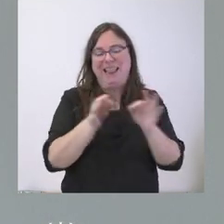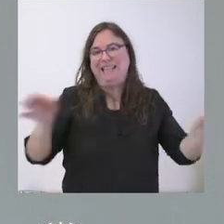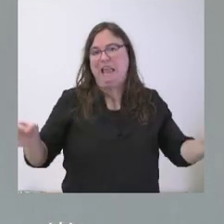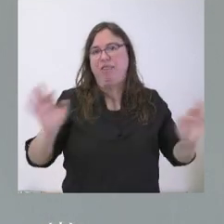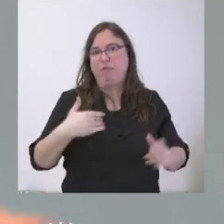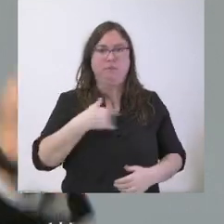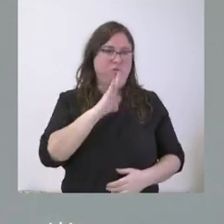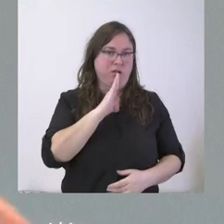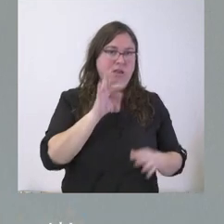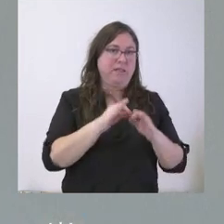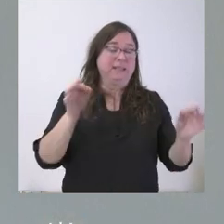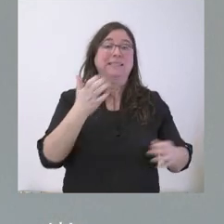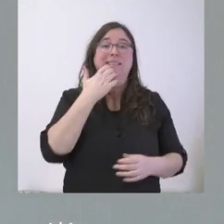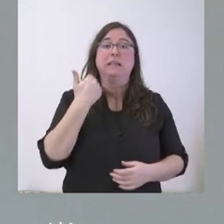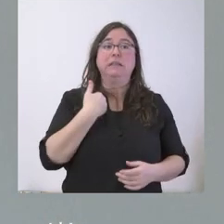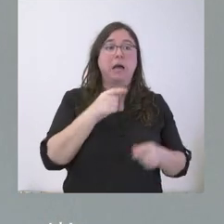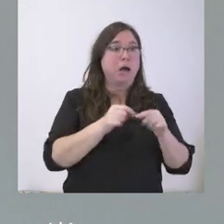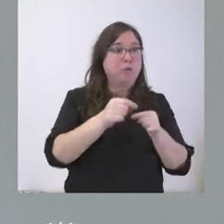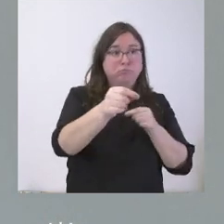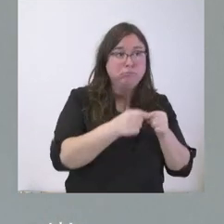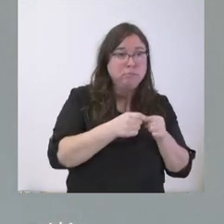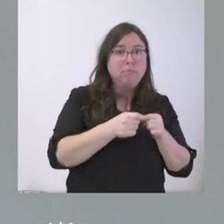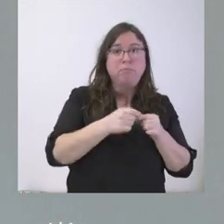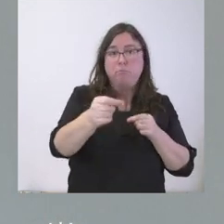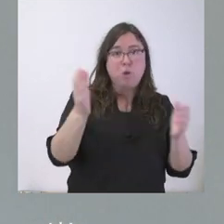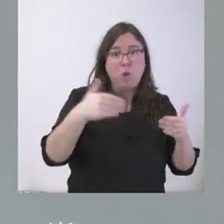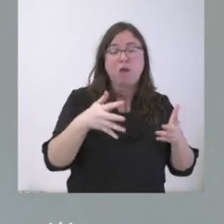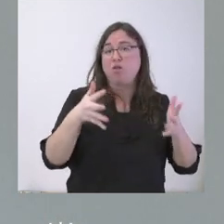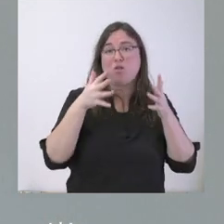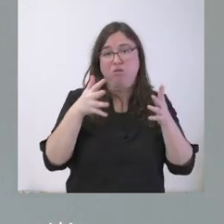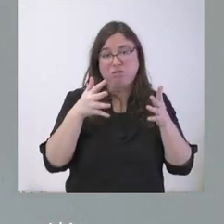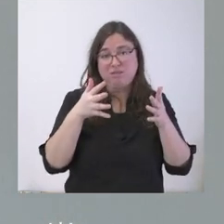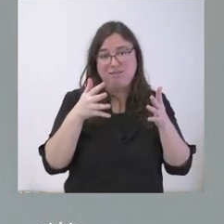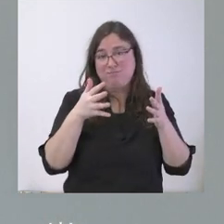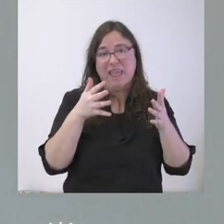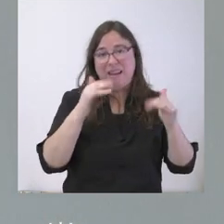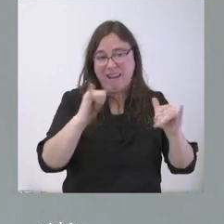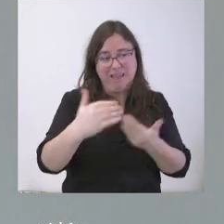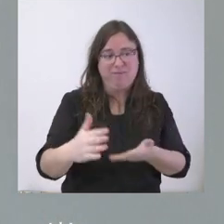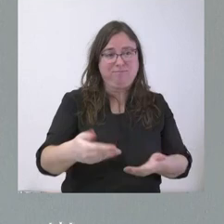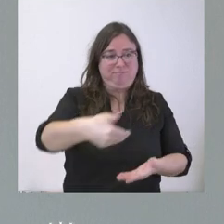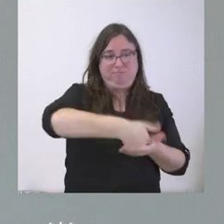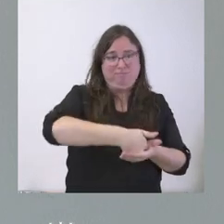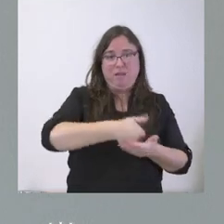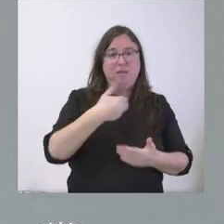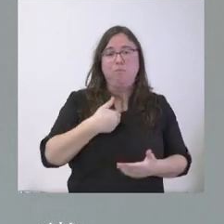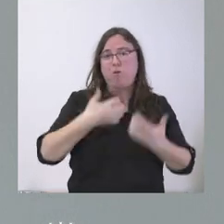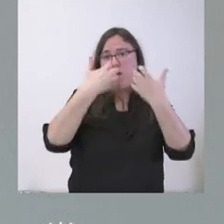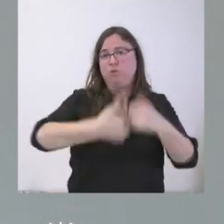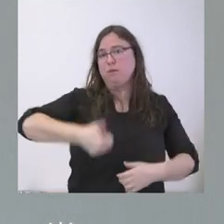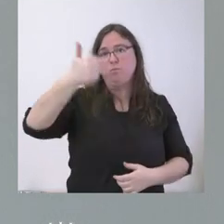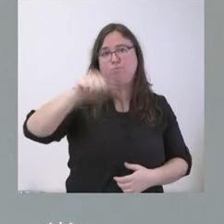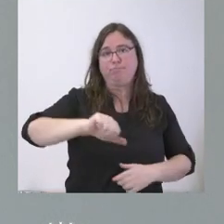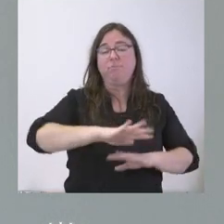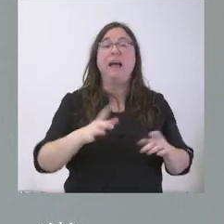términos que les señalado. Si ya alguien no cumple las distancias, mi consejo es que ni se moleste presentarlo, porque, lógicamente, la autorización va a ser negativa